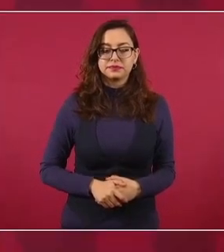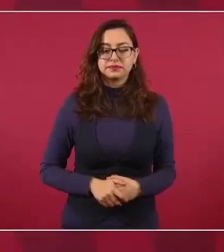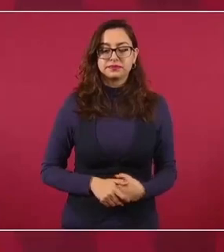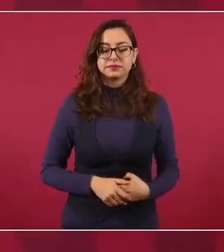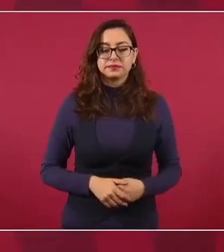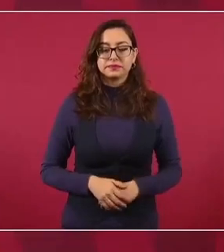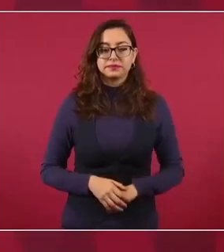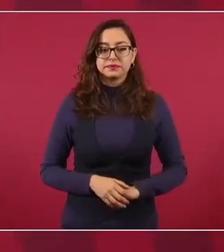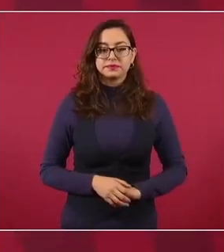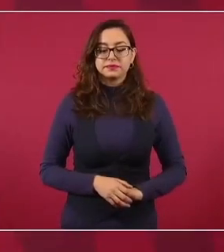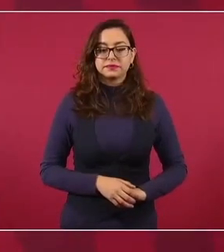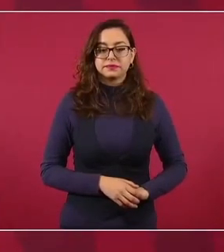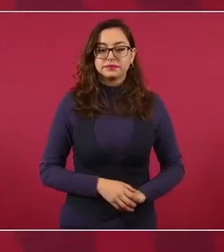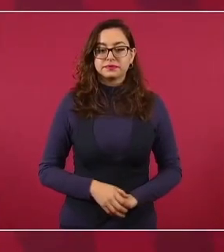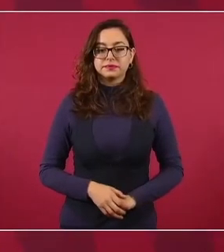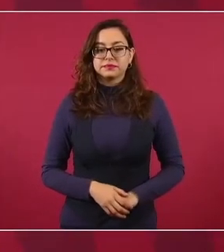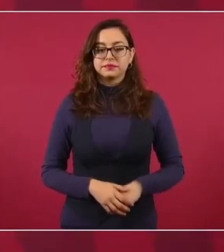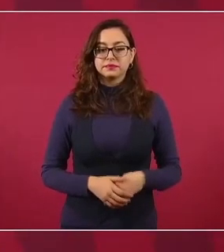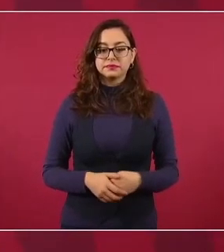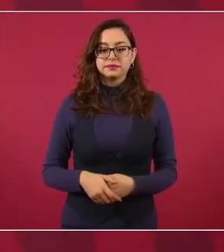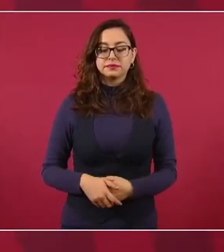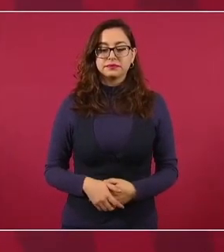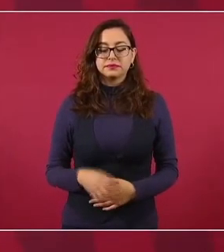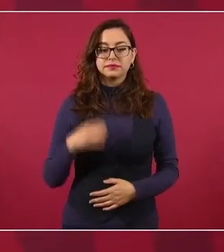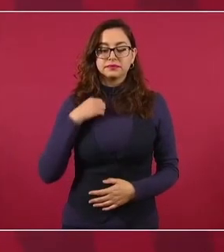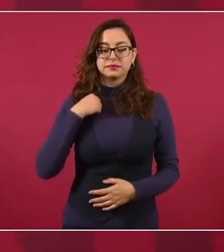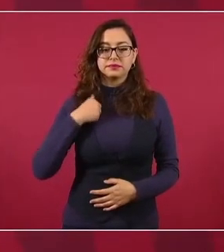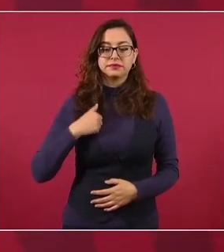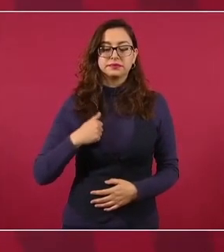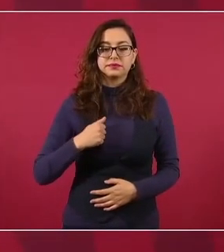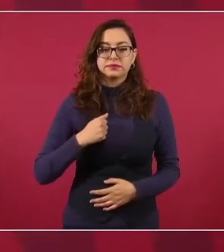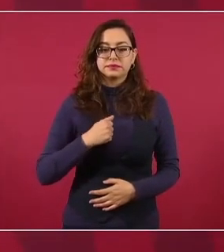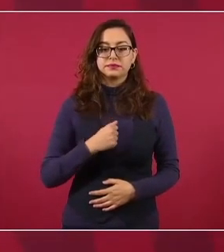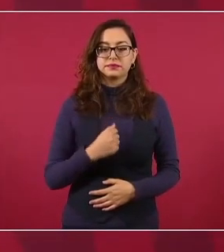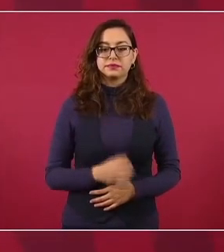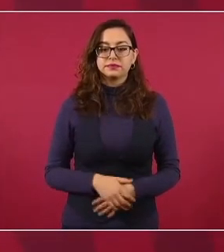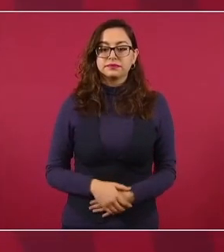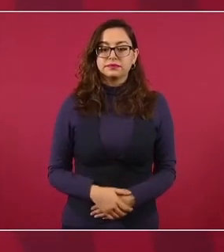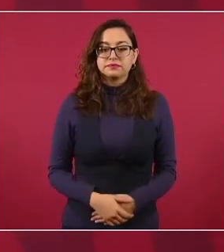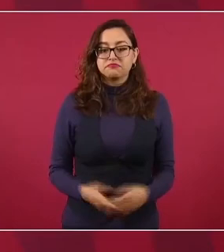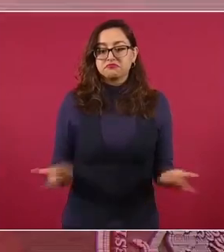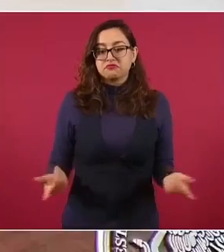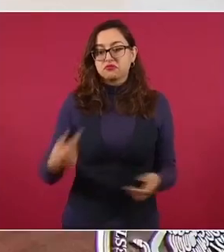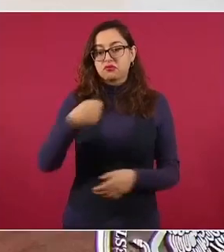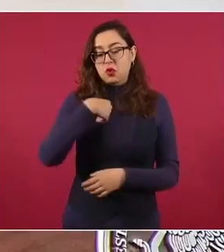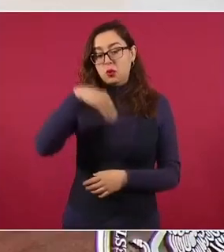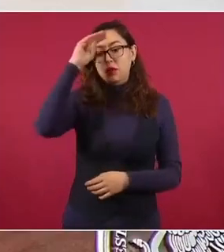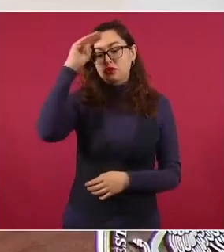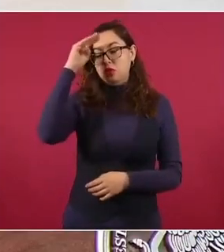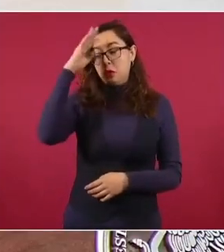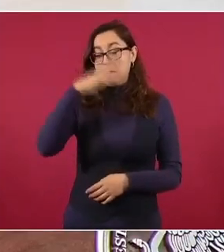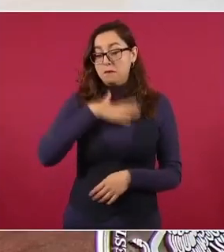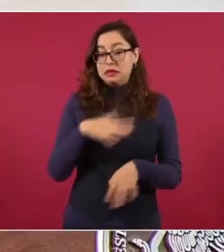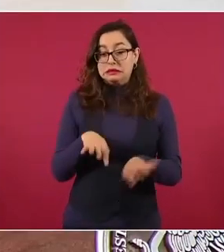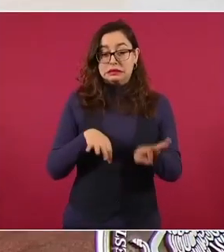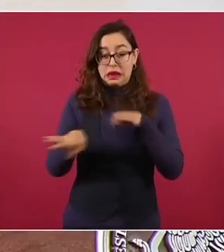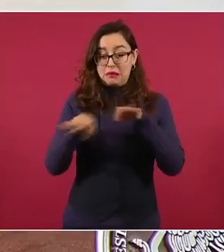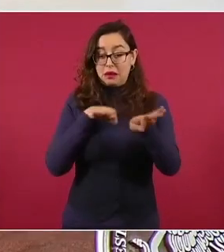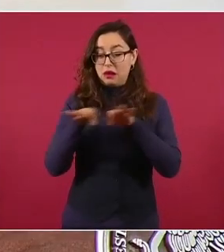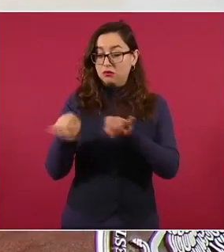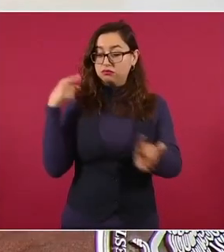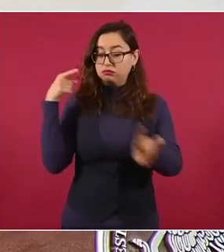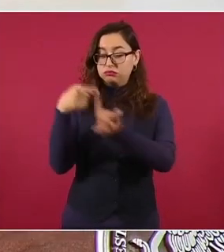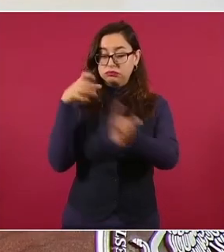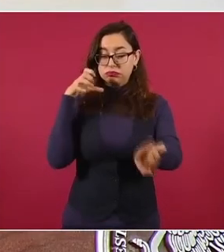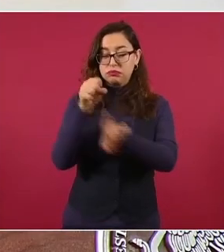Y si me dices sobre los logros, yo creo que ese es el más importante, el